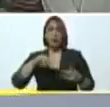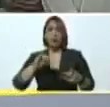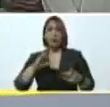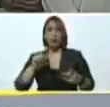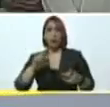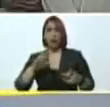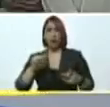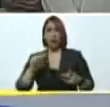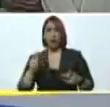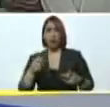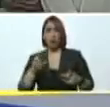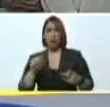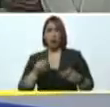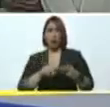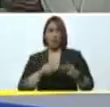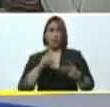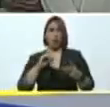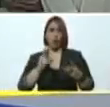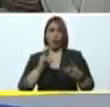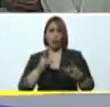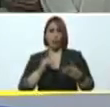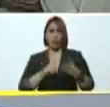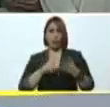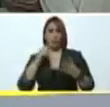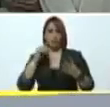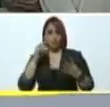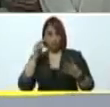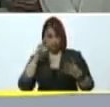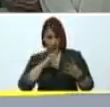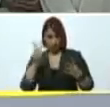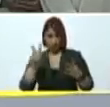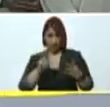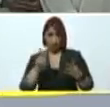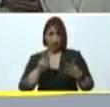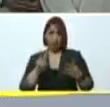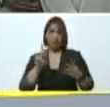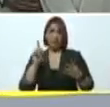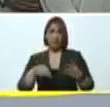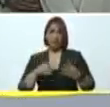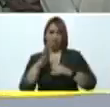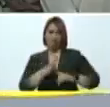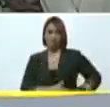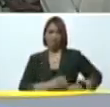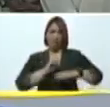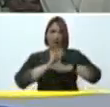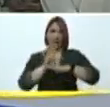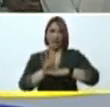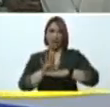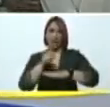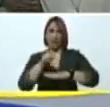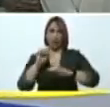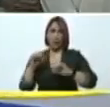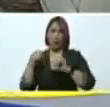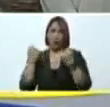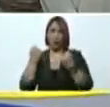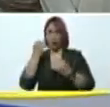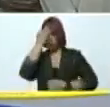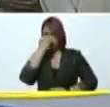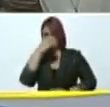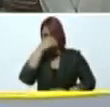revolución boliviana a la revolución bolivariana al alba por eso el bloqueo criminal